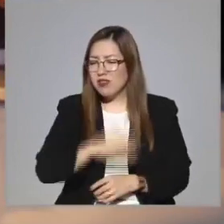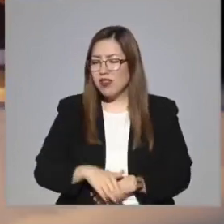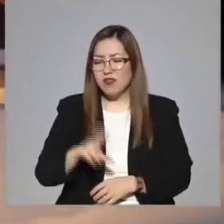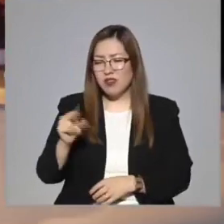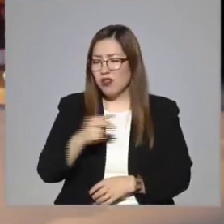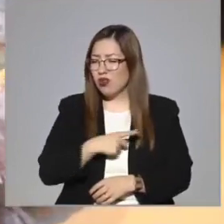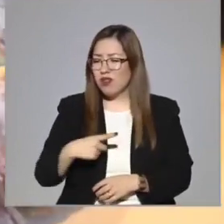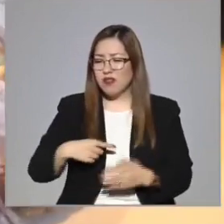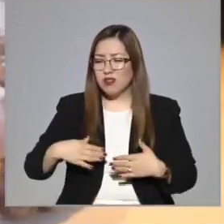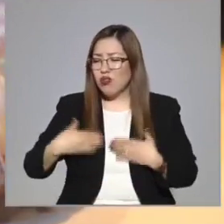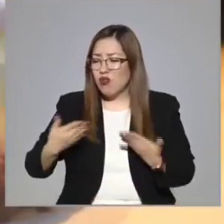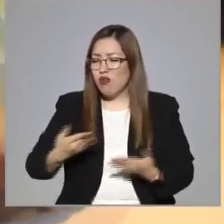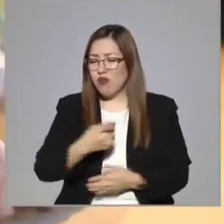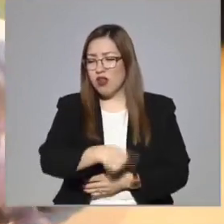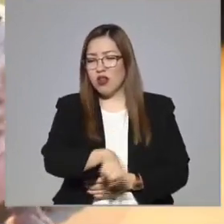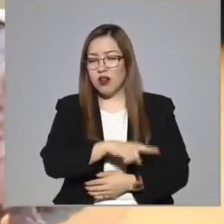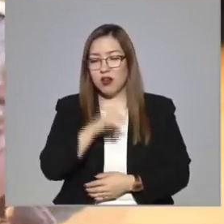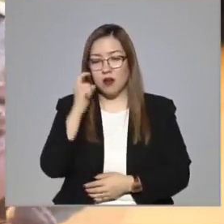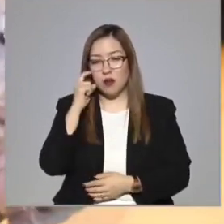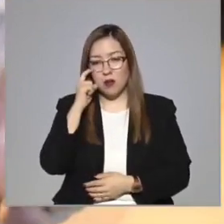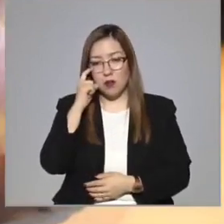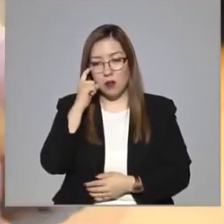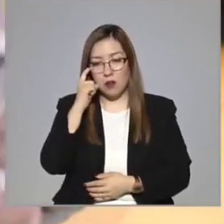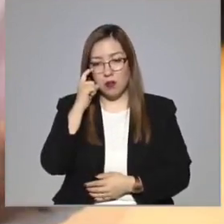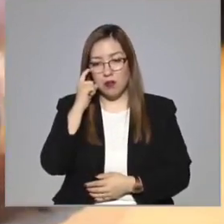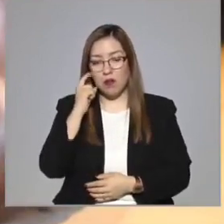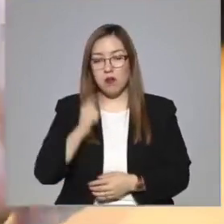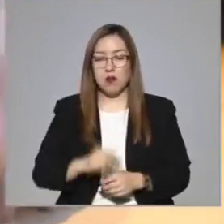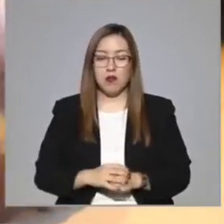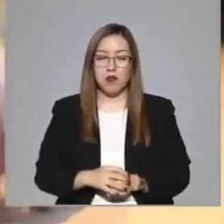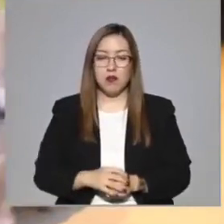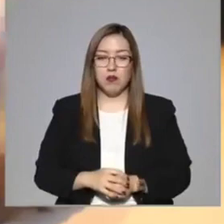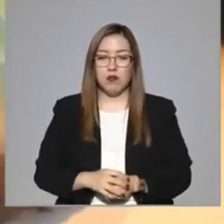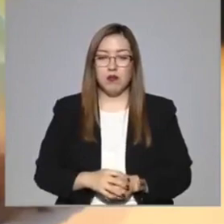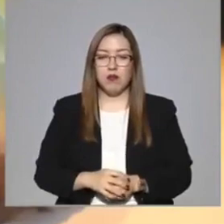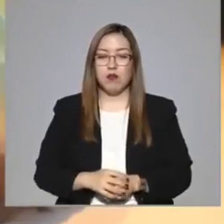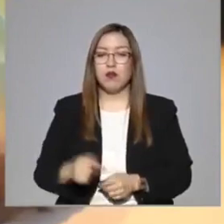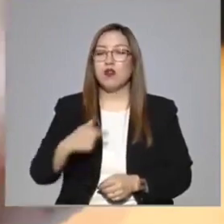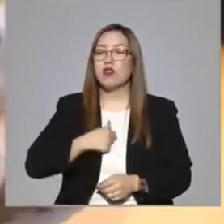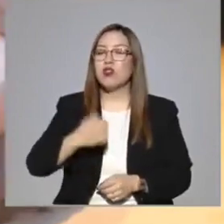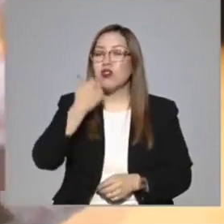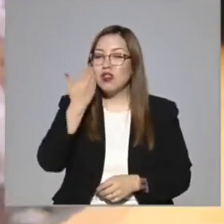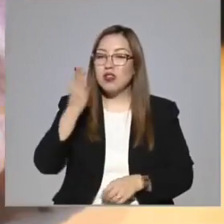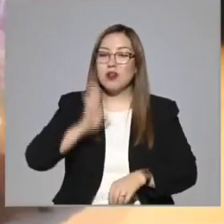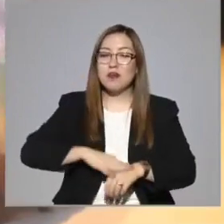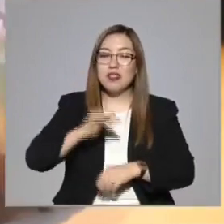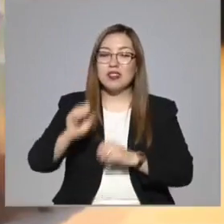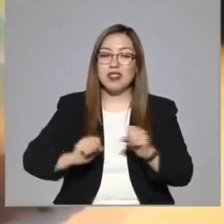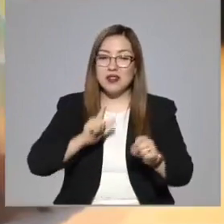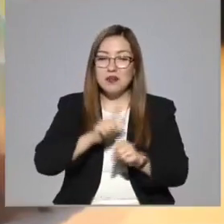desconfiar en ellos. Explorar nuevos lugares, conocer más animales y también...